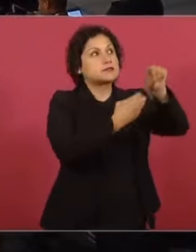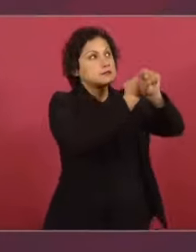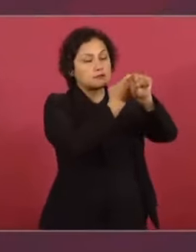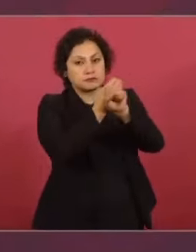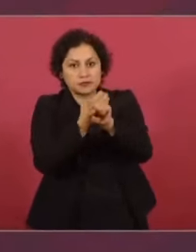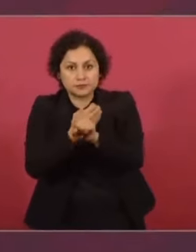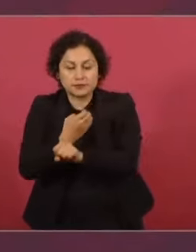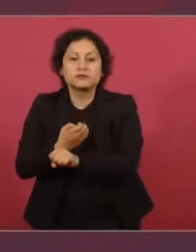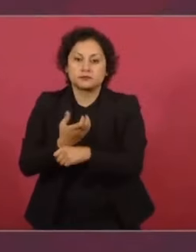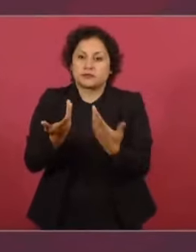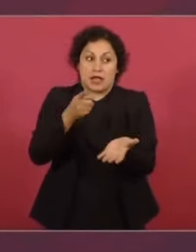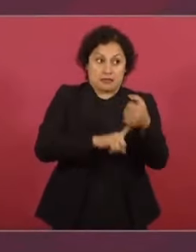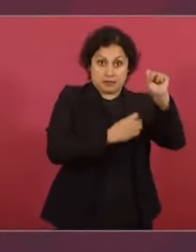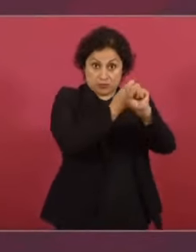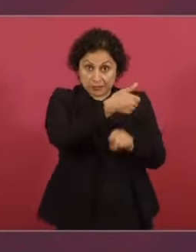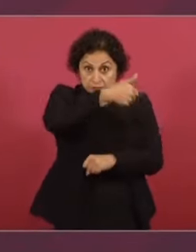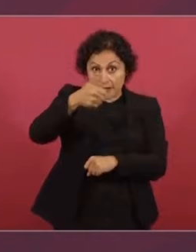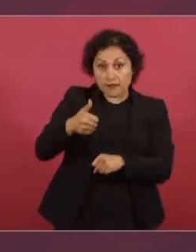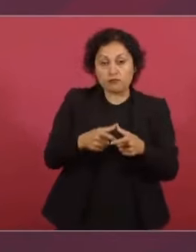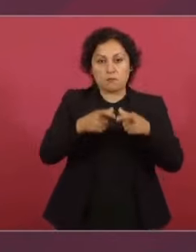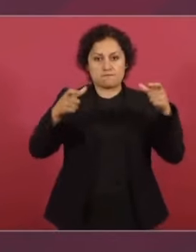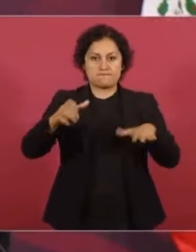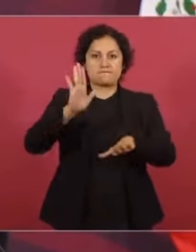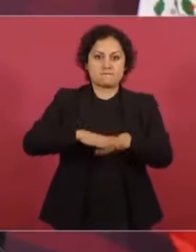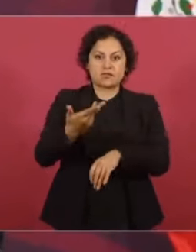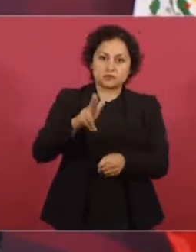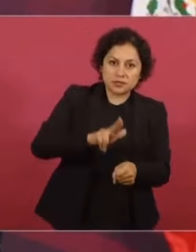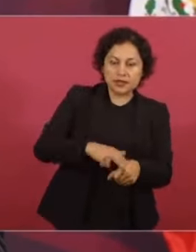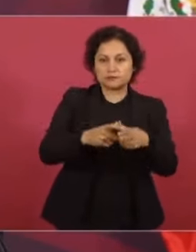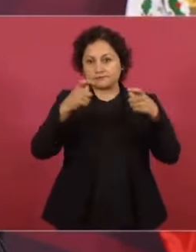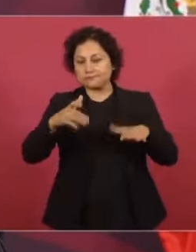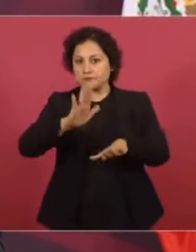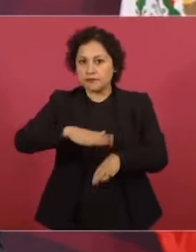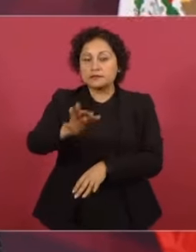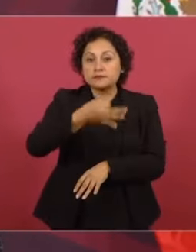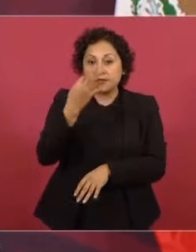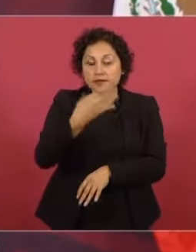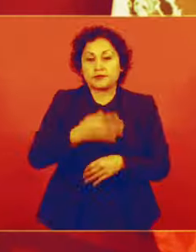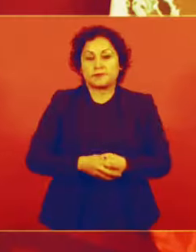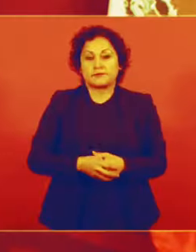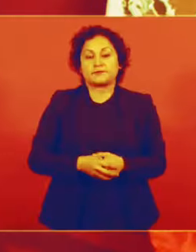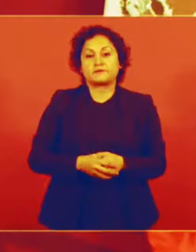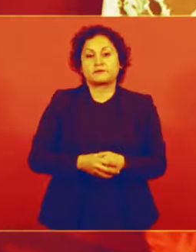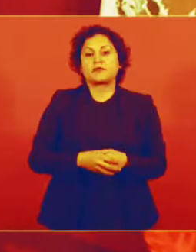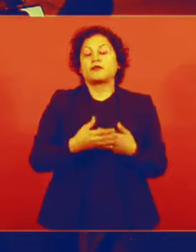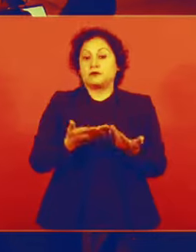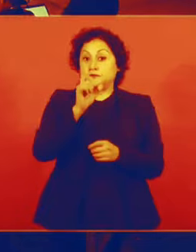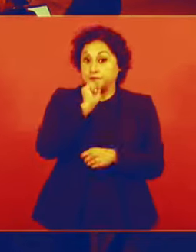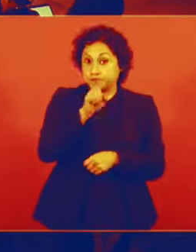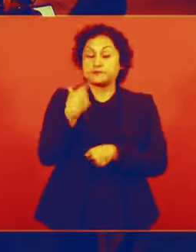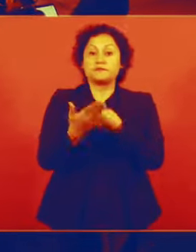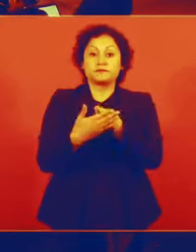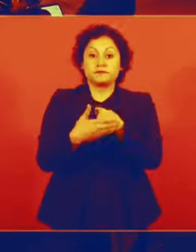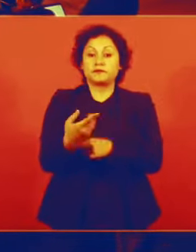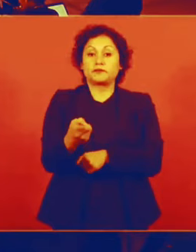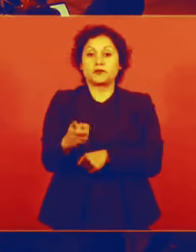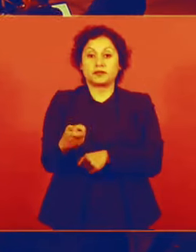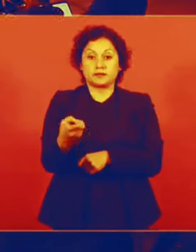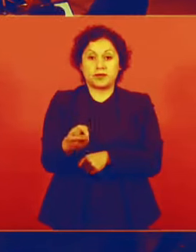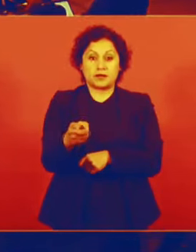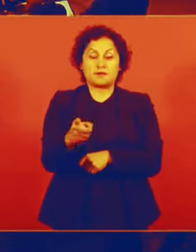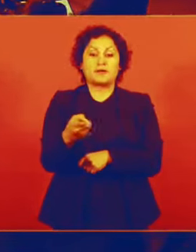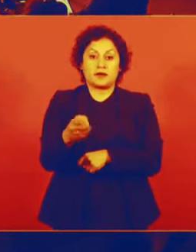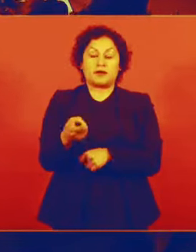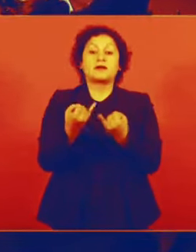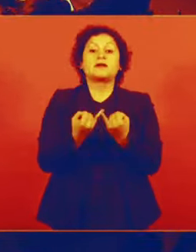de hospitales, de centros de salud, de medicamentos adquiridos. También en diciembre vamos a inaugurar ya